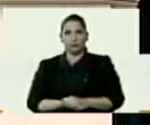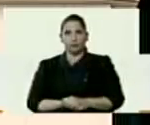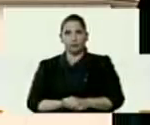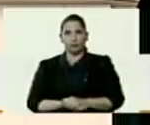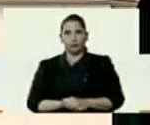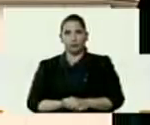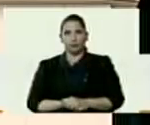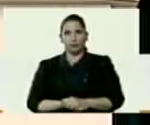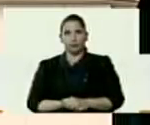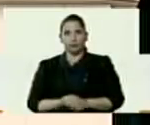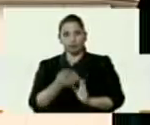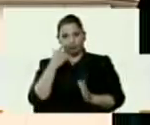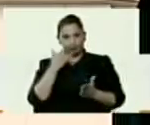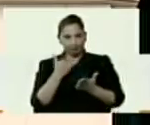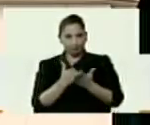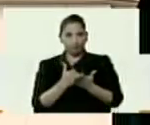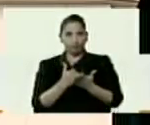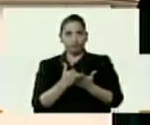Miren,